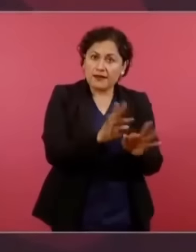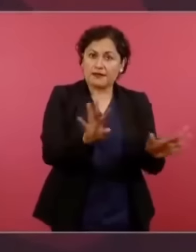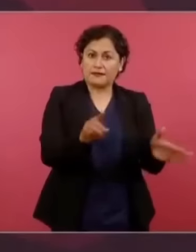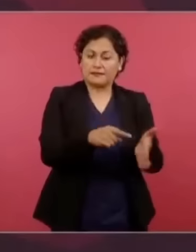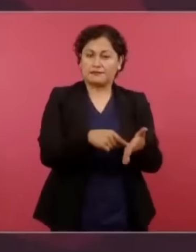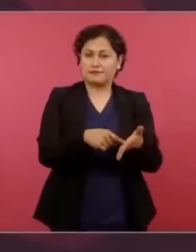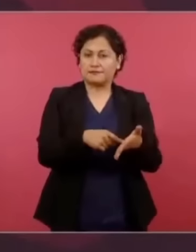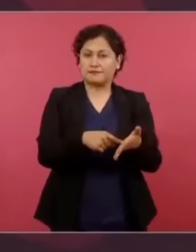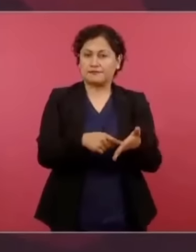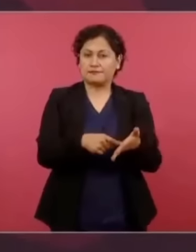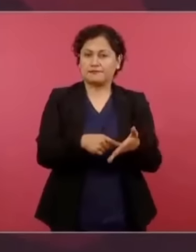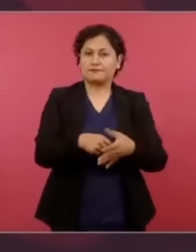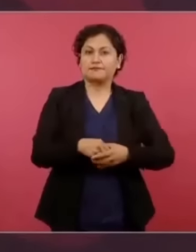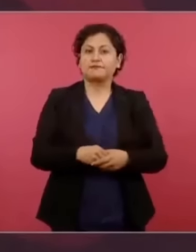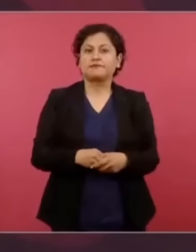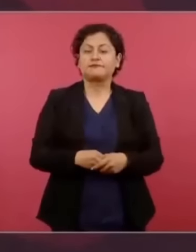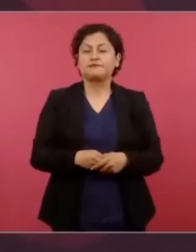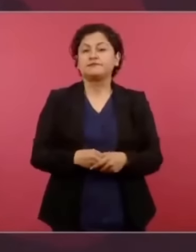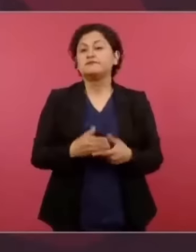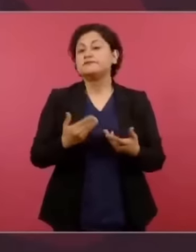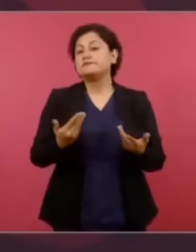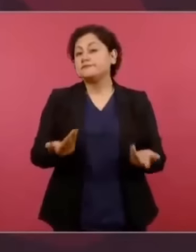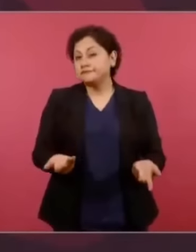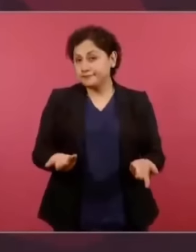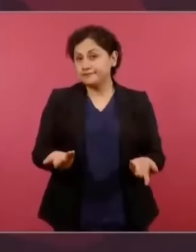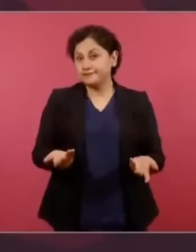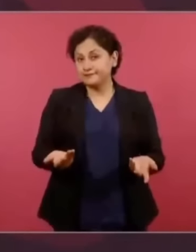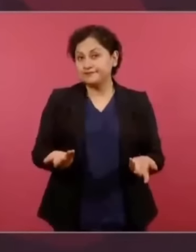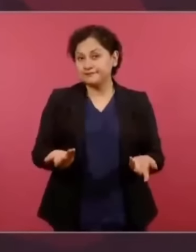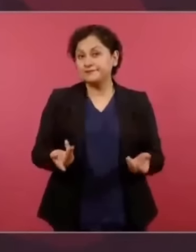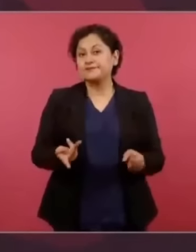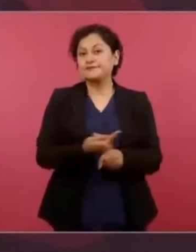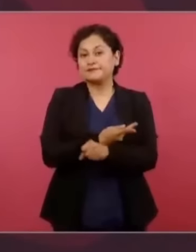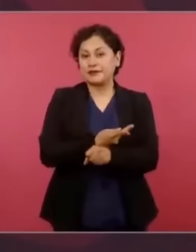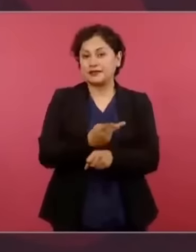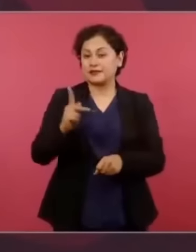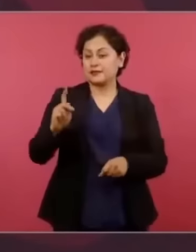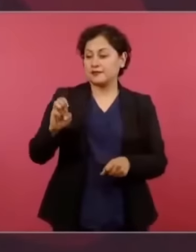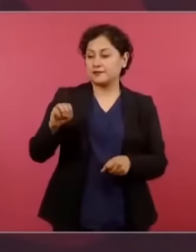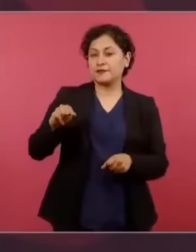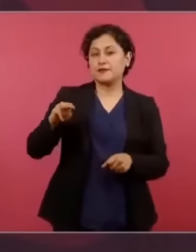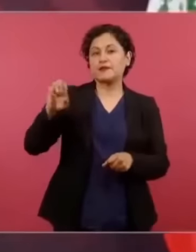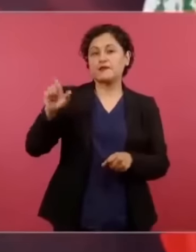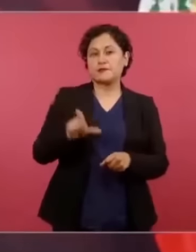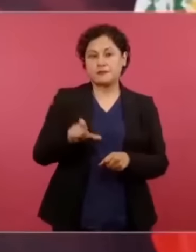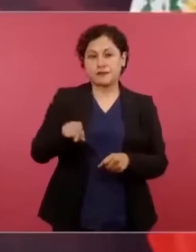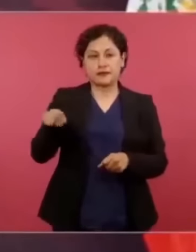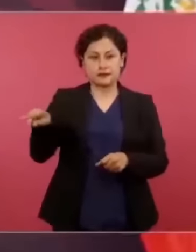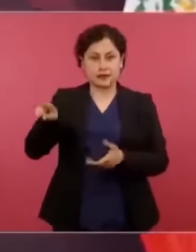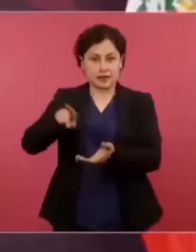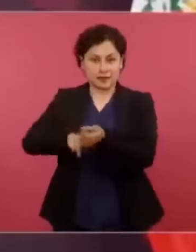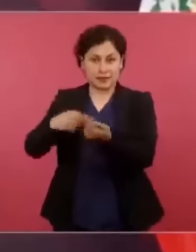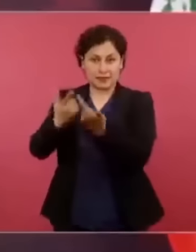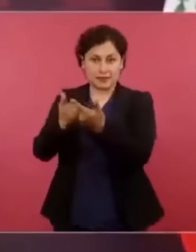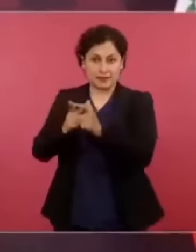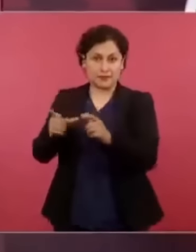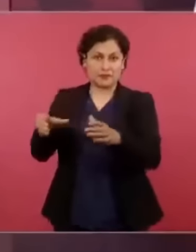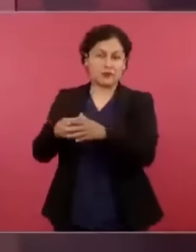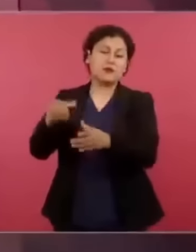Entonces, los abogados de Pemex deciden…